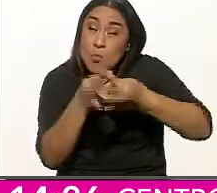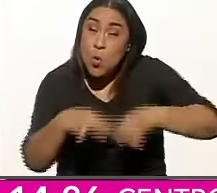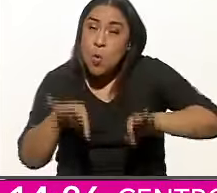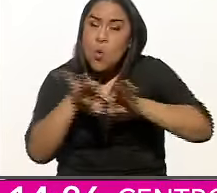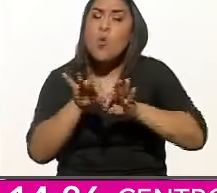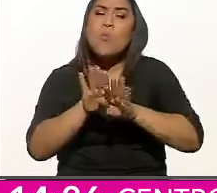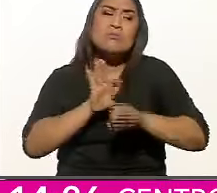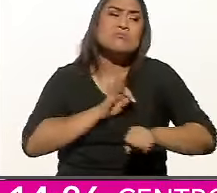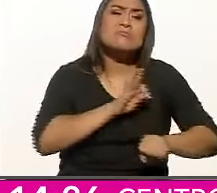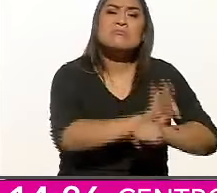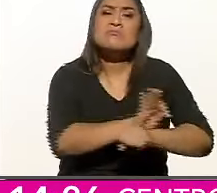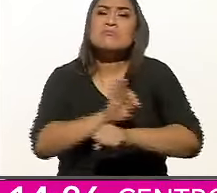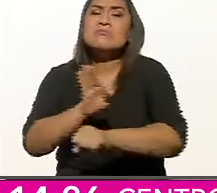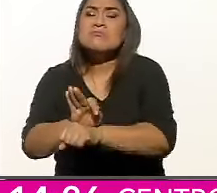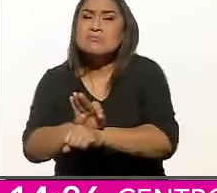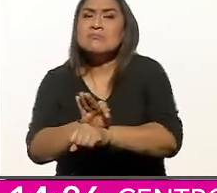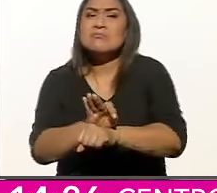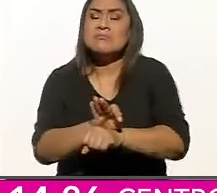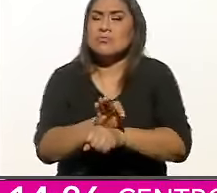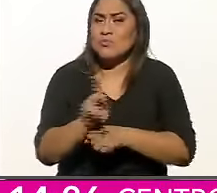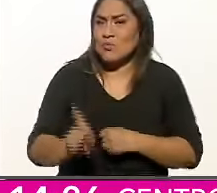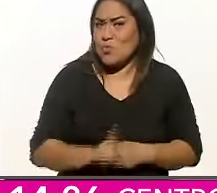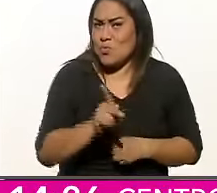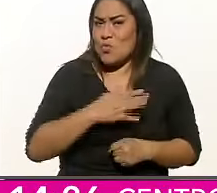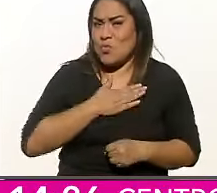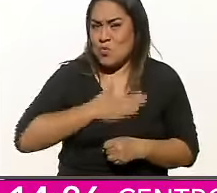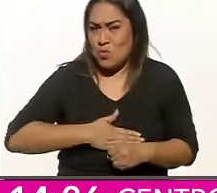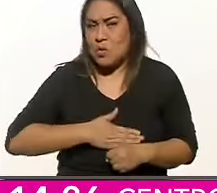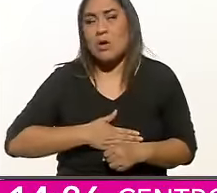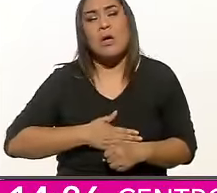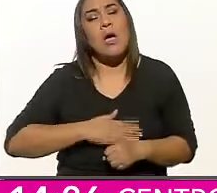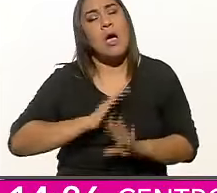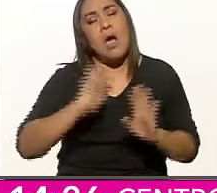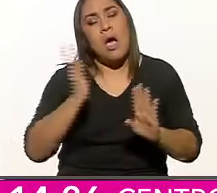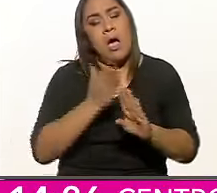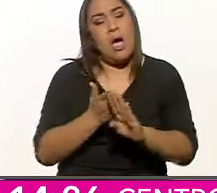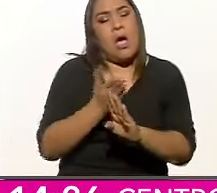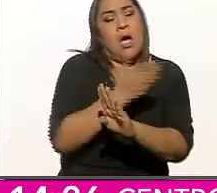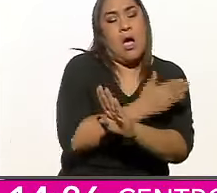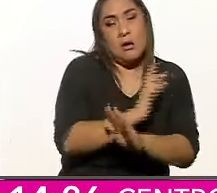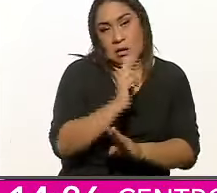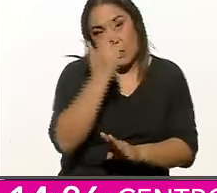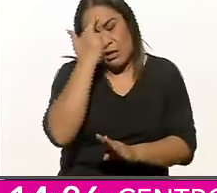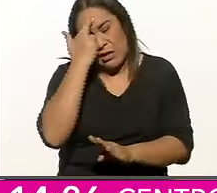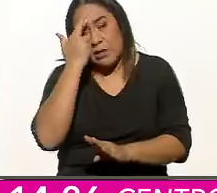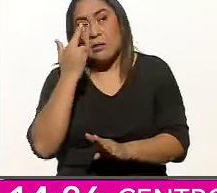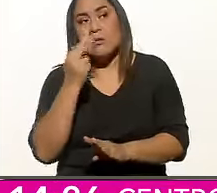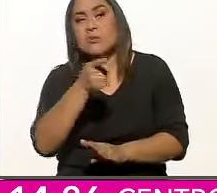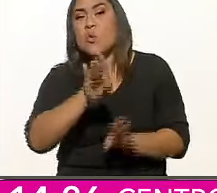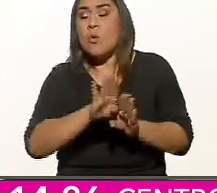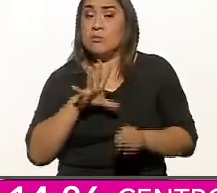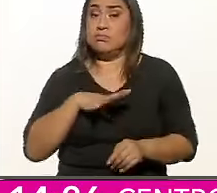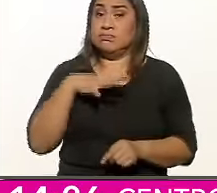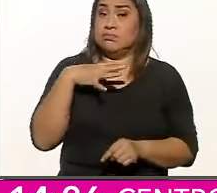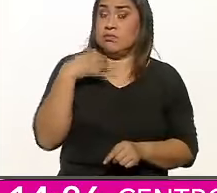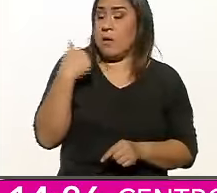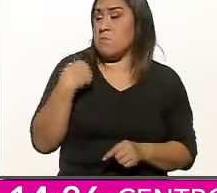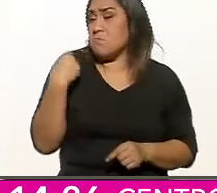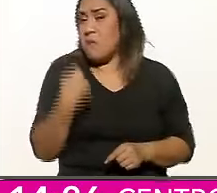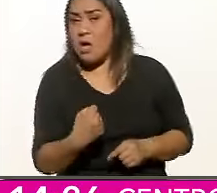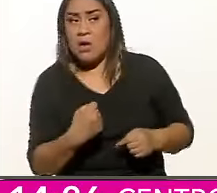democracias en el mundo. Atrás quedó el tiempo de las decisiones autoritarias,